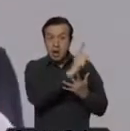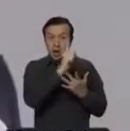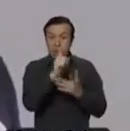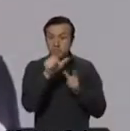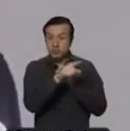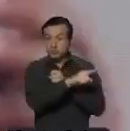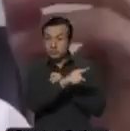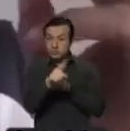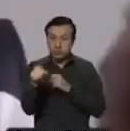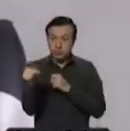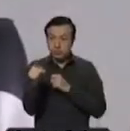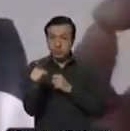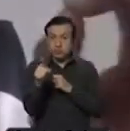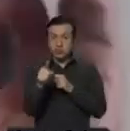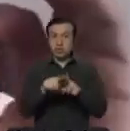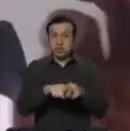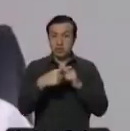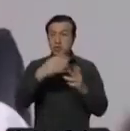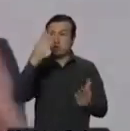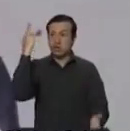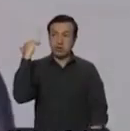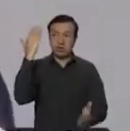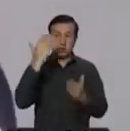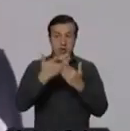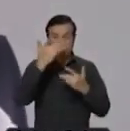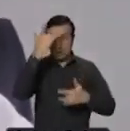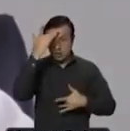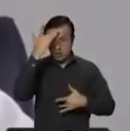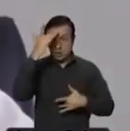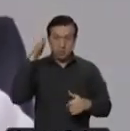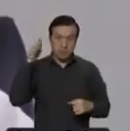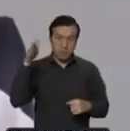sido reportado desde el inicio de la epidemia.